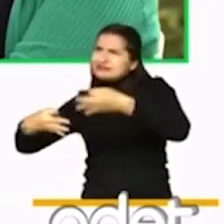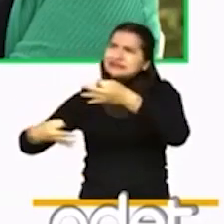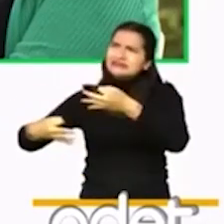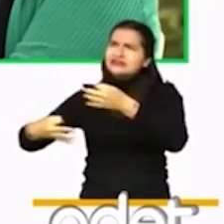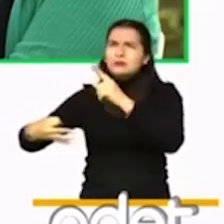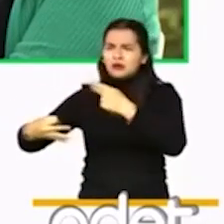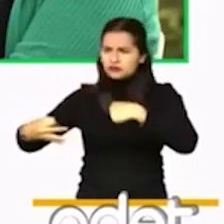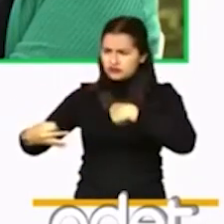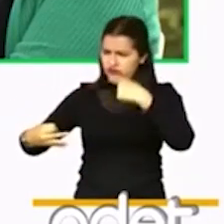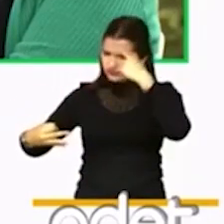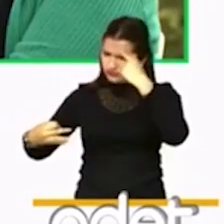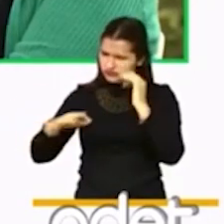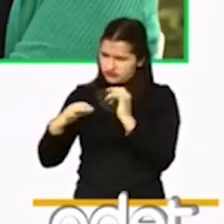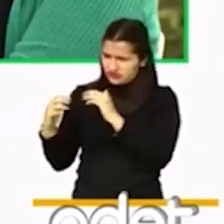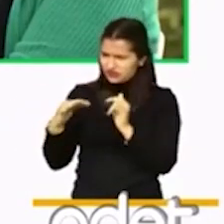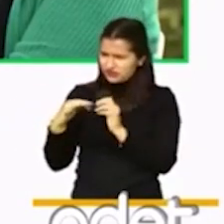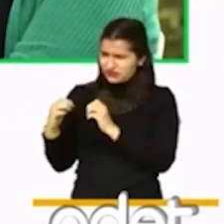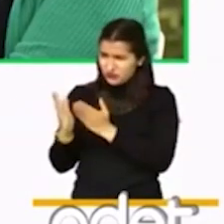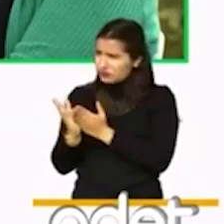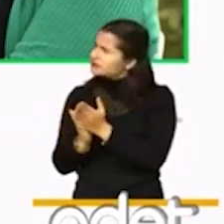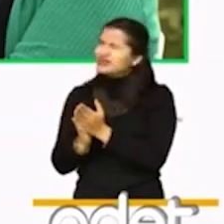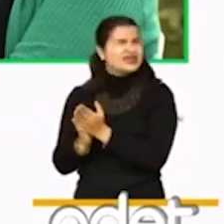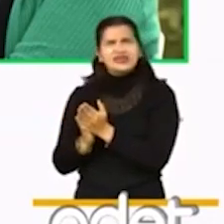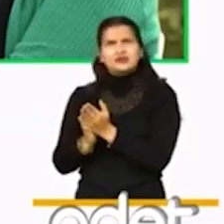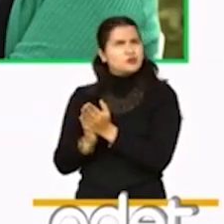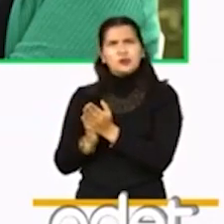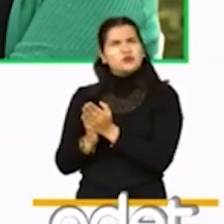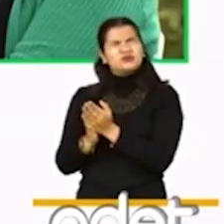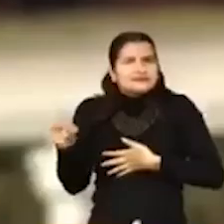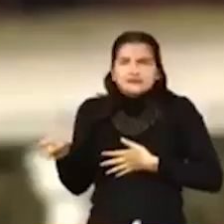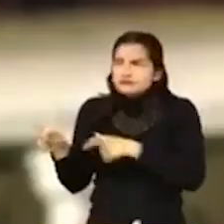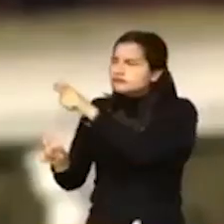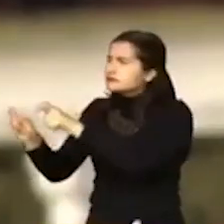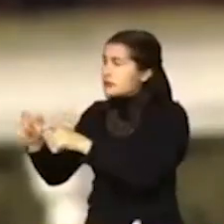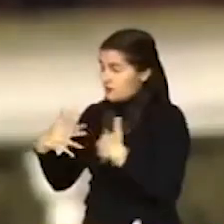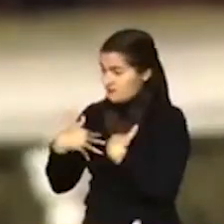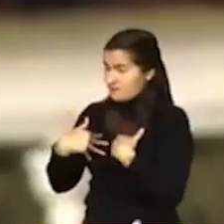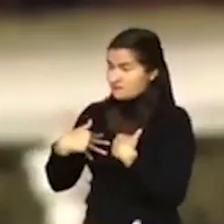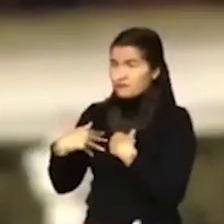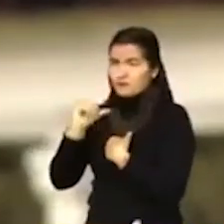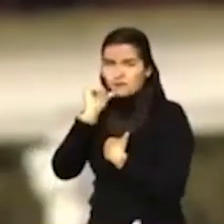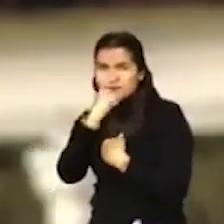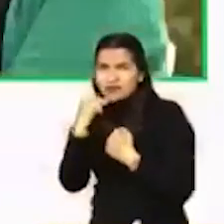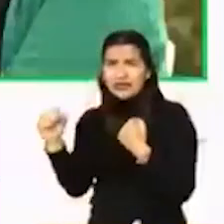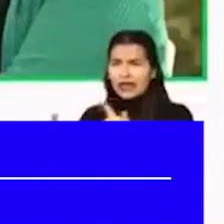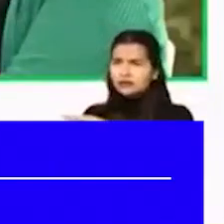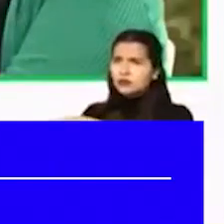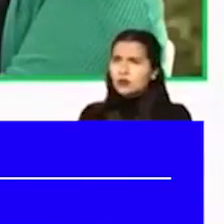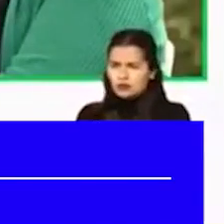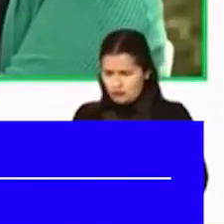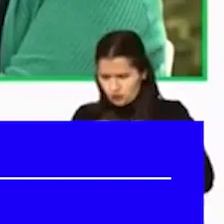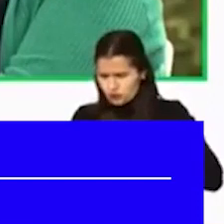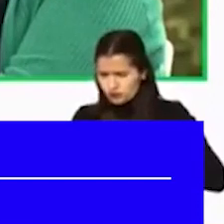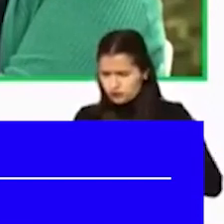en el año 2009, esto por parte del Frente 53 de las FARC. Desde el momento en que llegamos